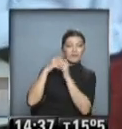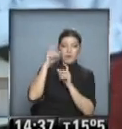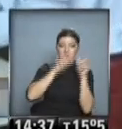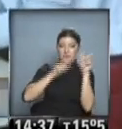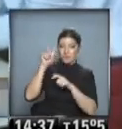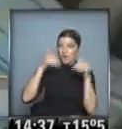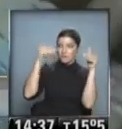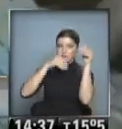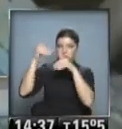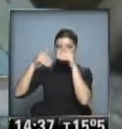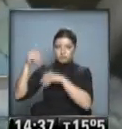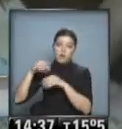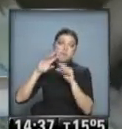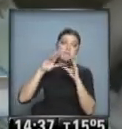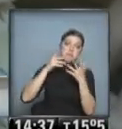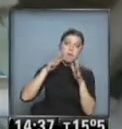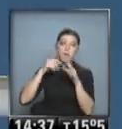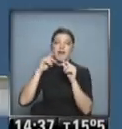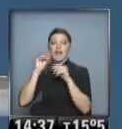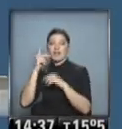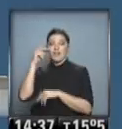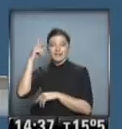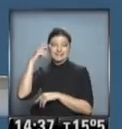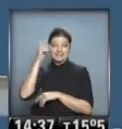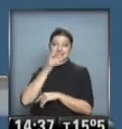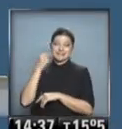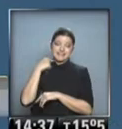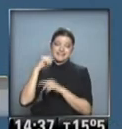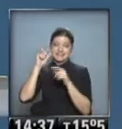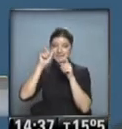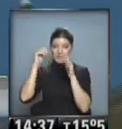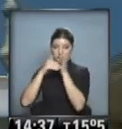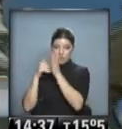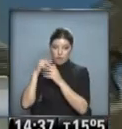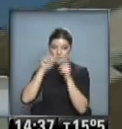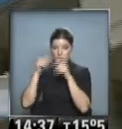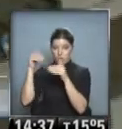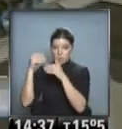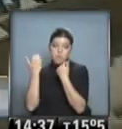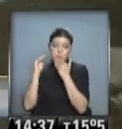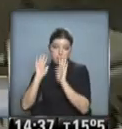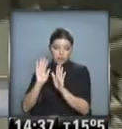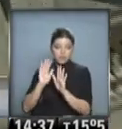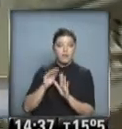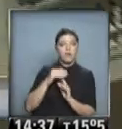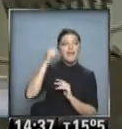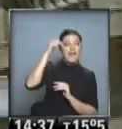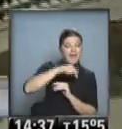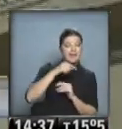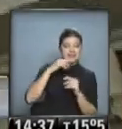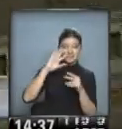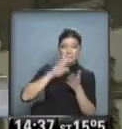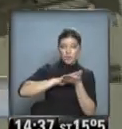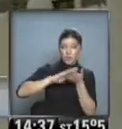13 millones habilitados. El nuevo escenario, que se configura, preanuncia una alternativa al esquema liberal en lo